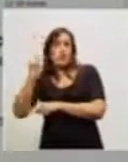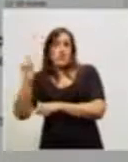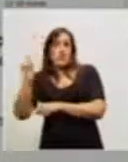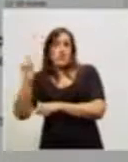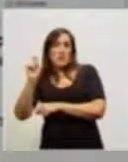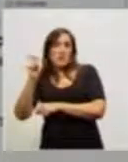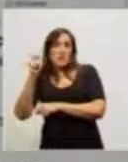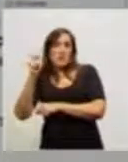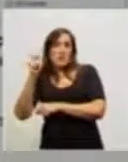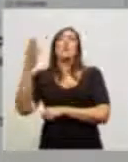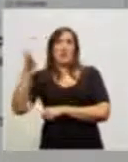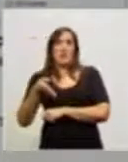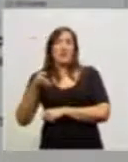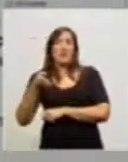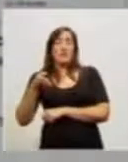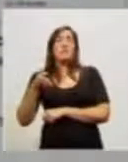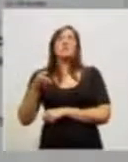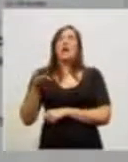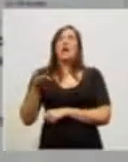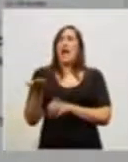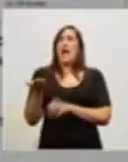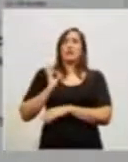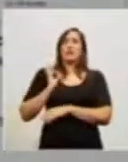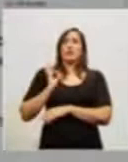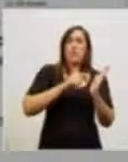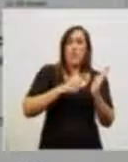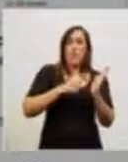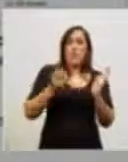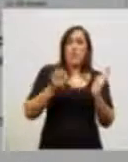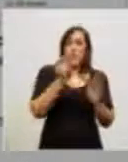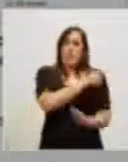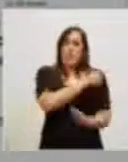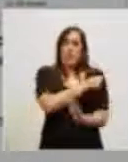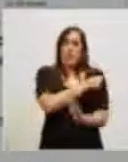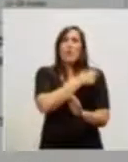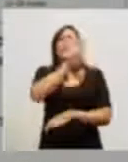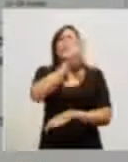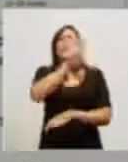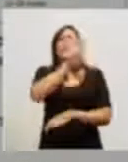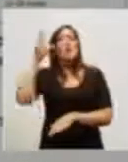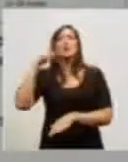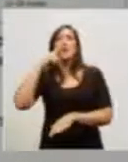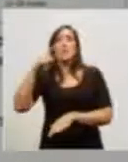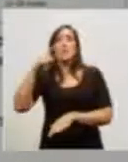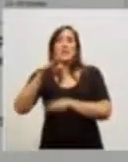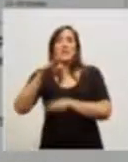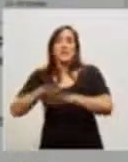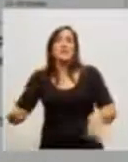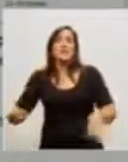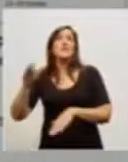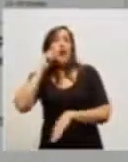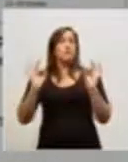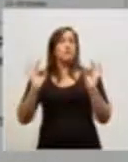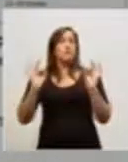incorporó hace dos años, ya hay 588.000 niños menores de un año que completaron el esquema de la